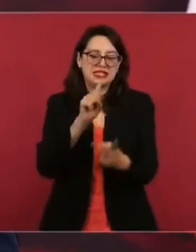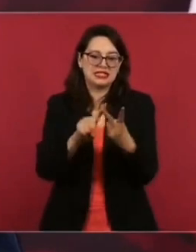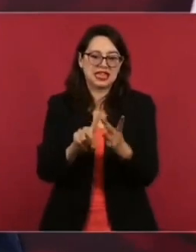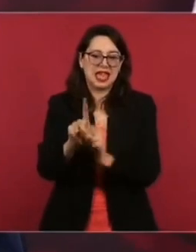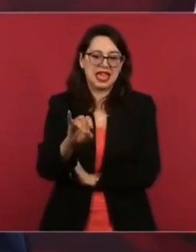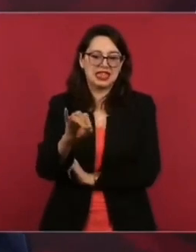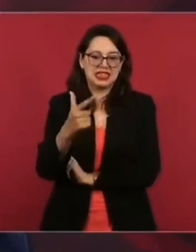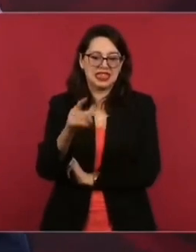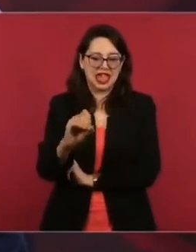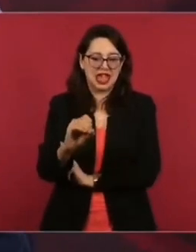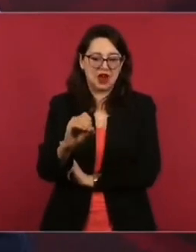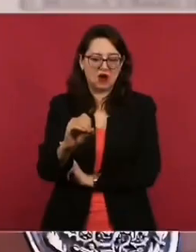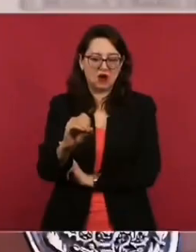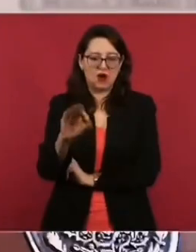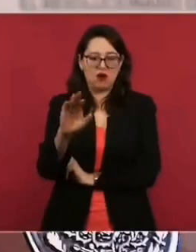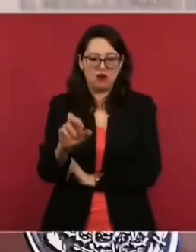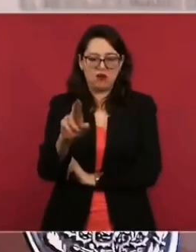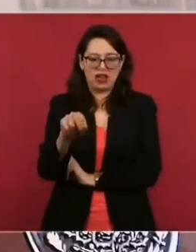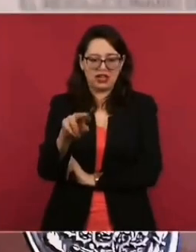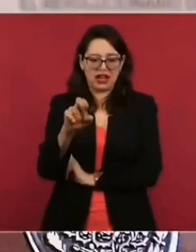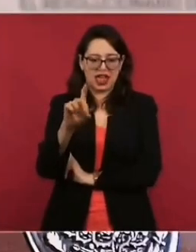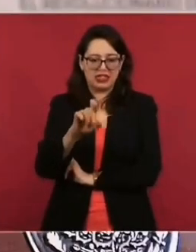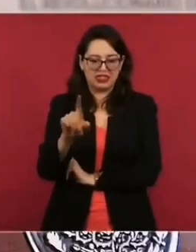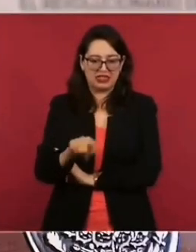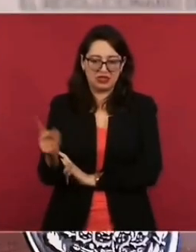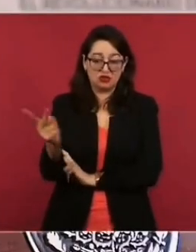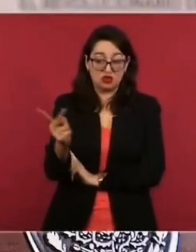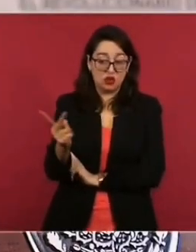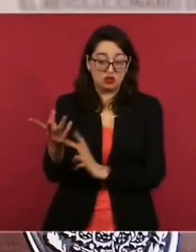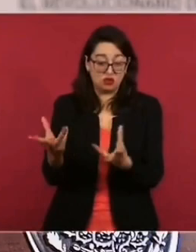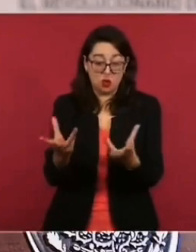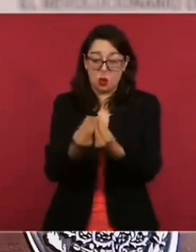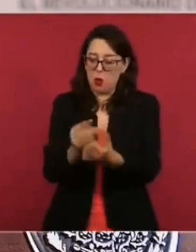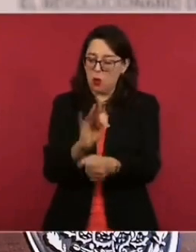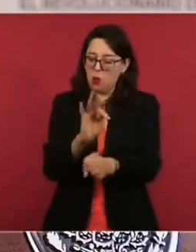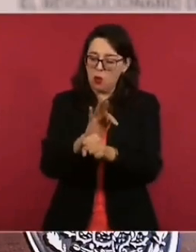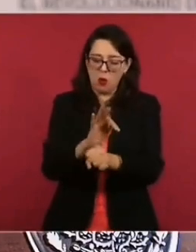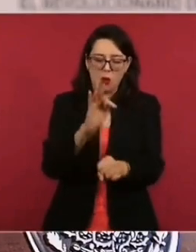Ceballos. No estoy diciendo mentiras, me consta.